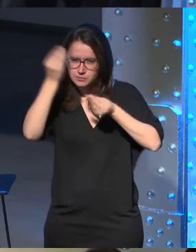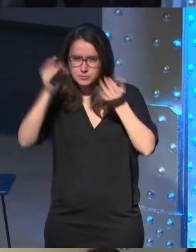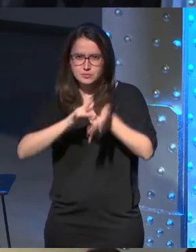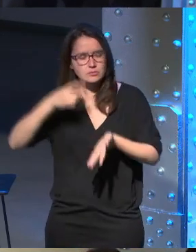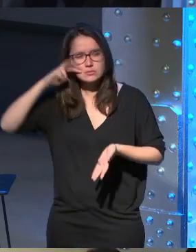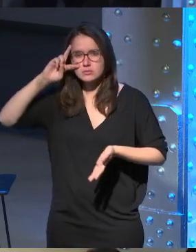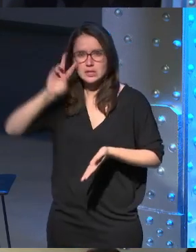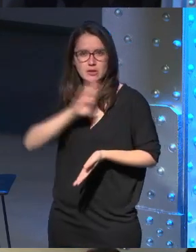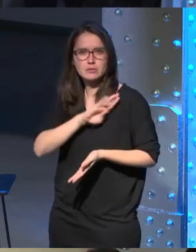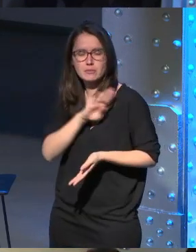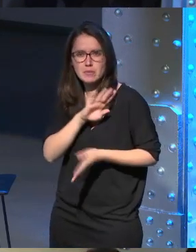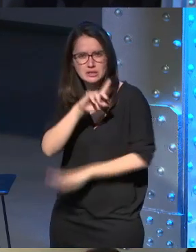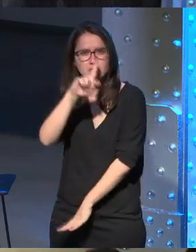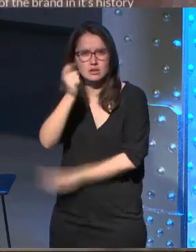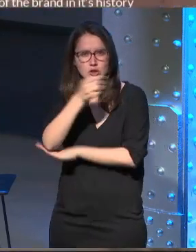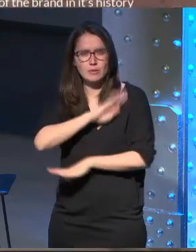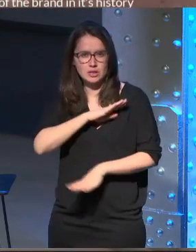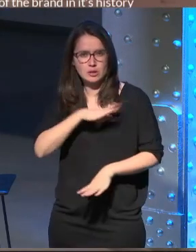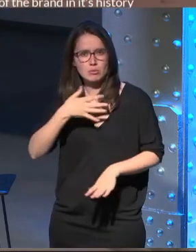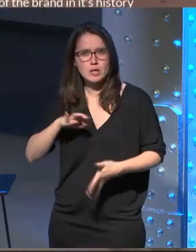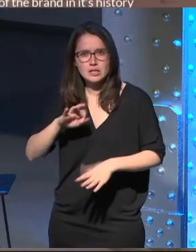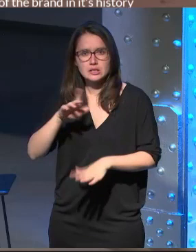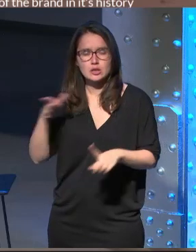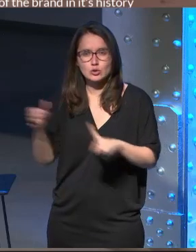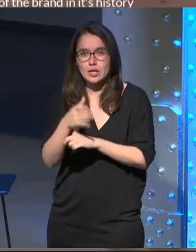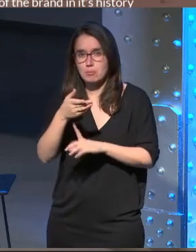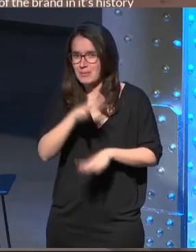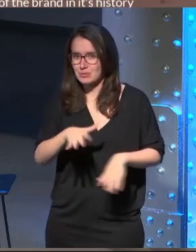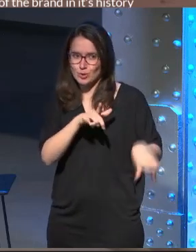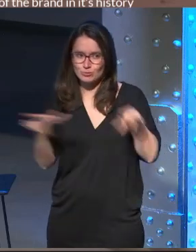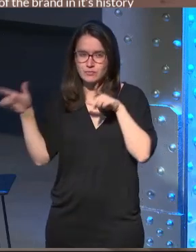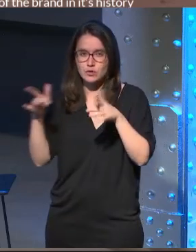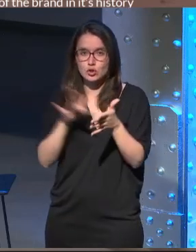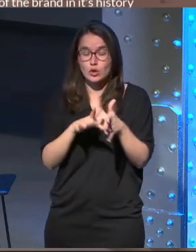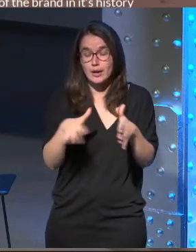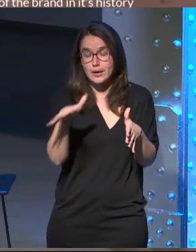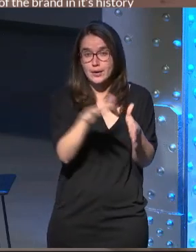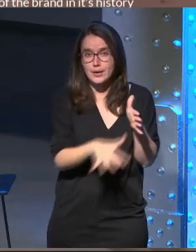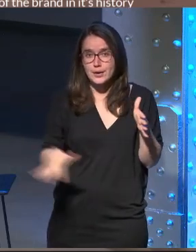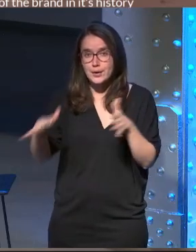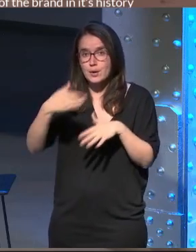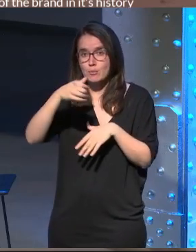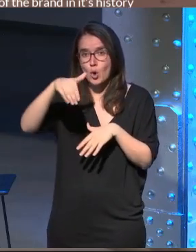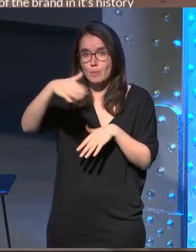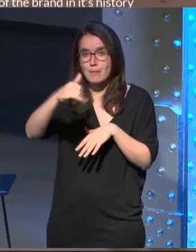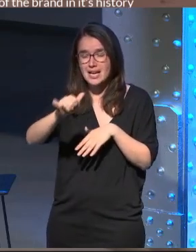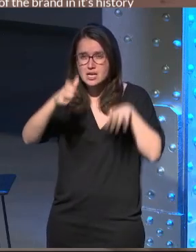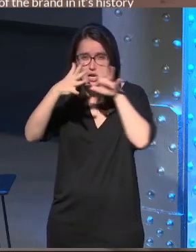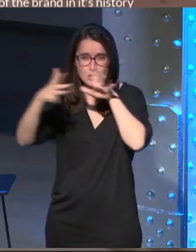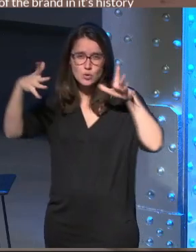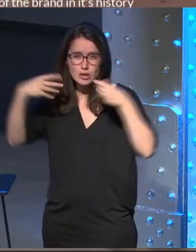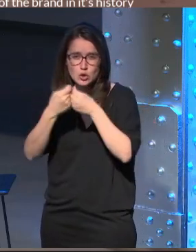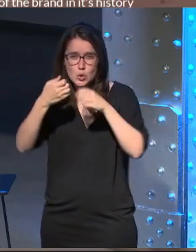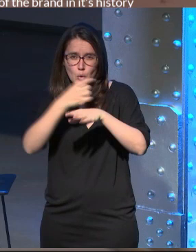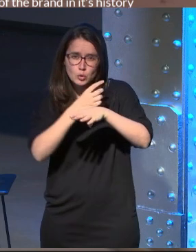experiencia que fue bastante exitosa donde te podías encontrar escenarios como este ¿no? de repente estar en mitad de Bombay en las nubes con un submarino